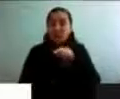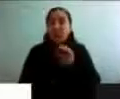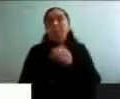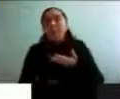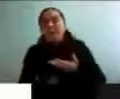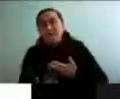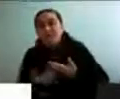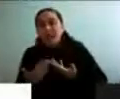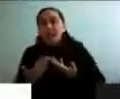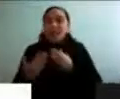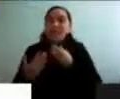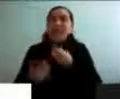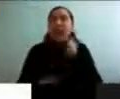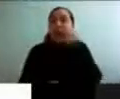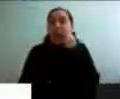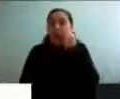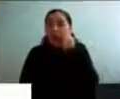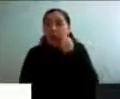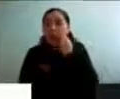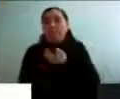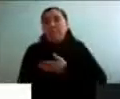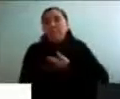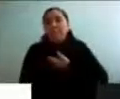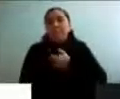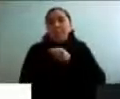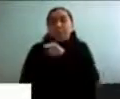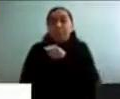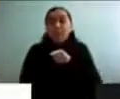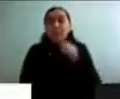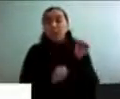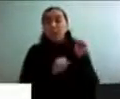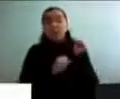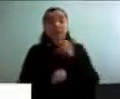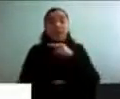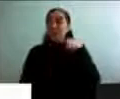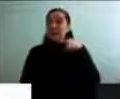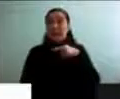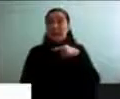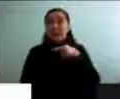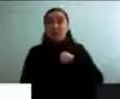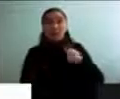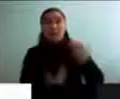y paternalista, y que se ha observado que tiene un impacto negativo en las personas mayores.